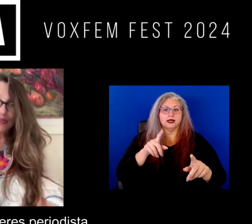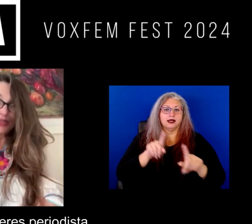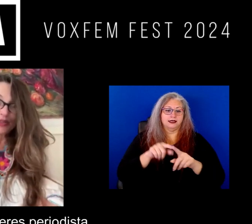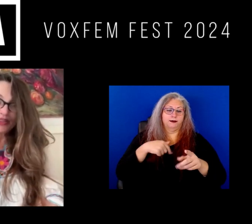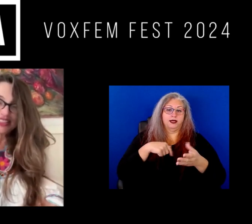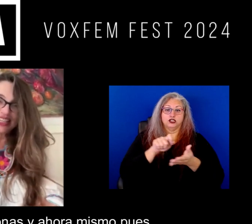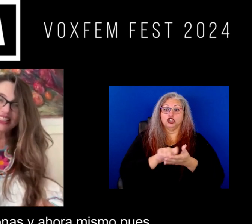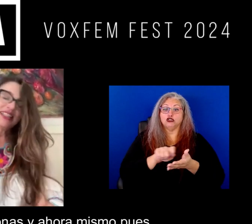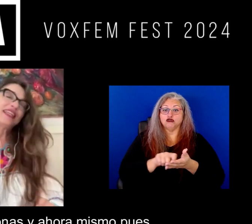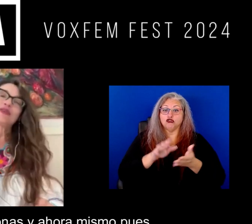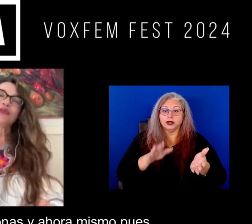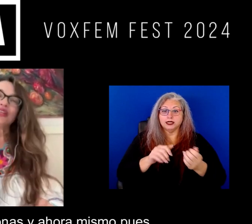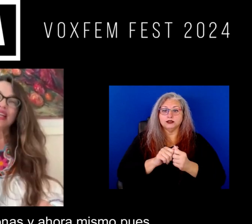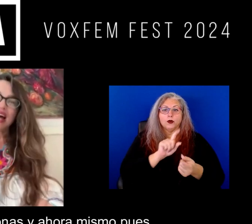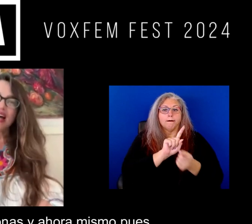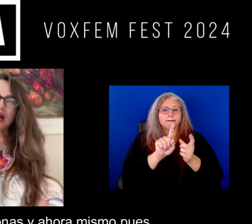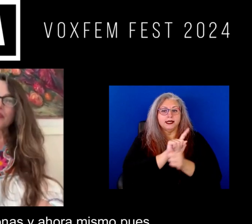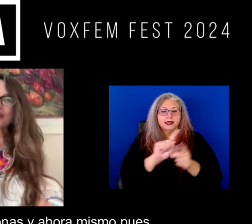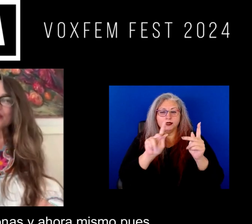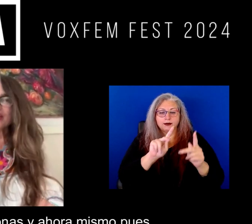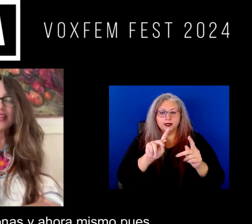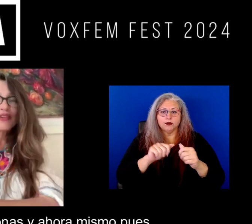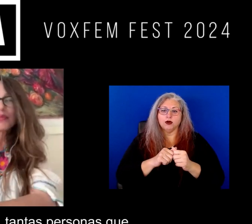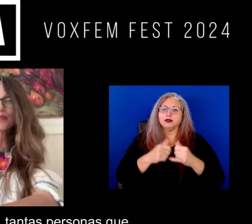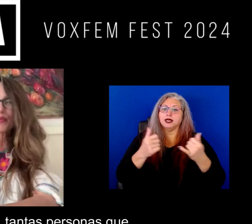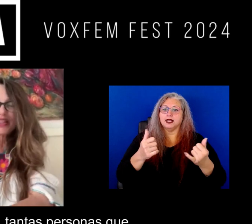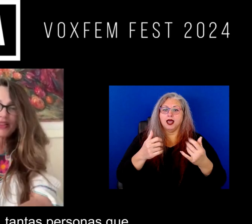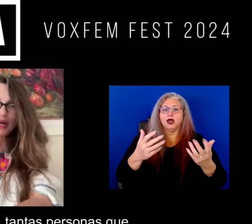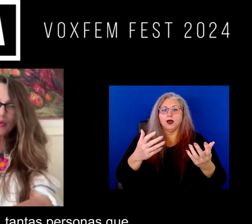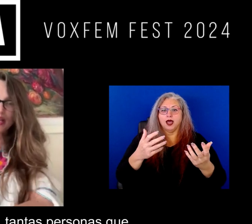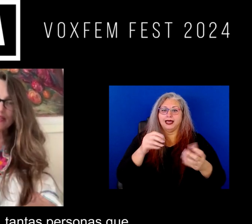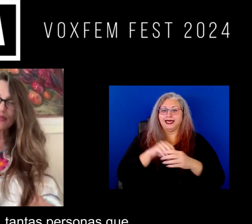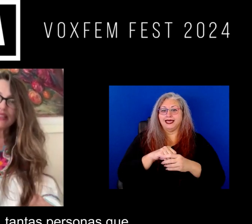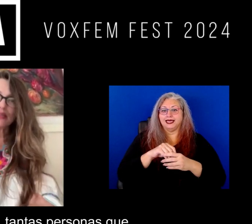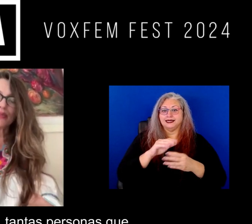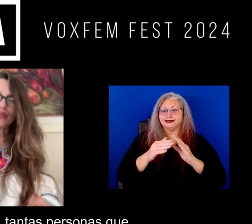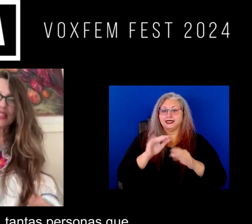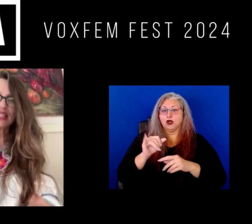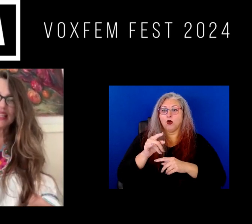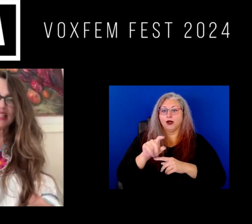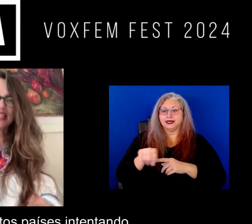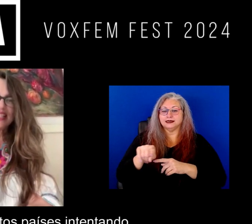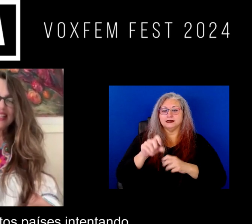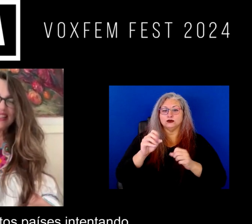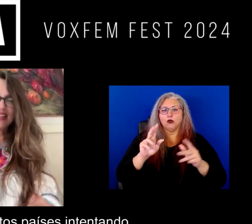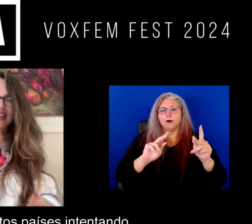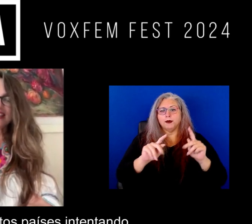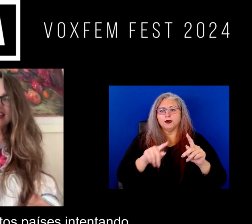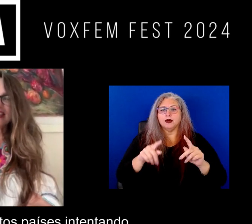cuando eres periodista, de conocer a personas y ahora mismo, pues en Ciudad Juárez, ¿no? Tantas personas que